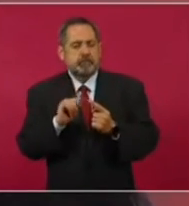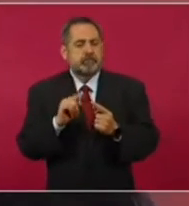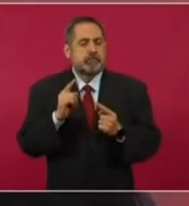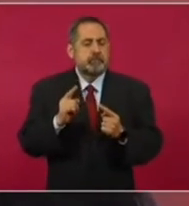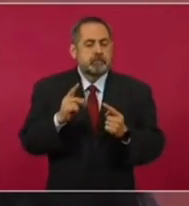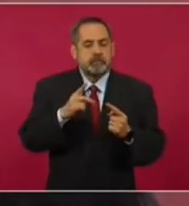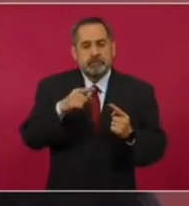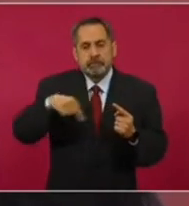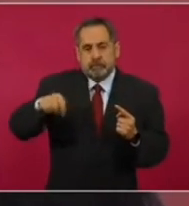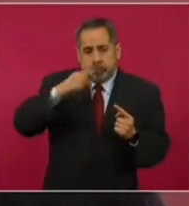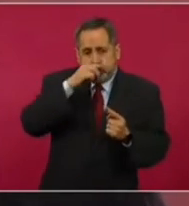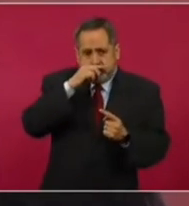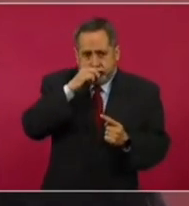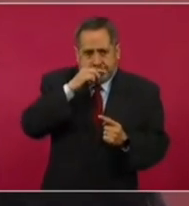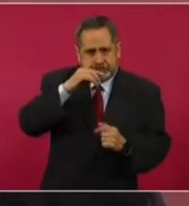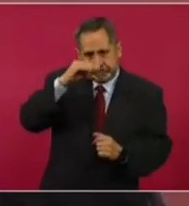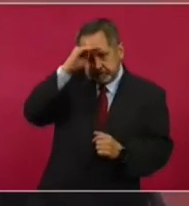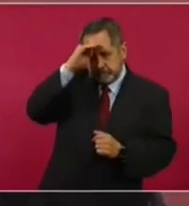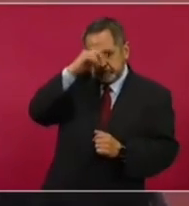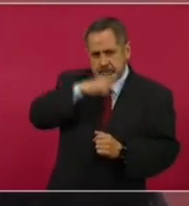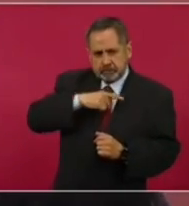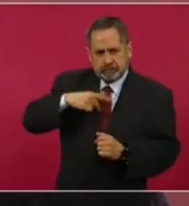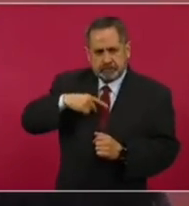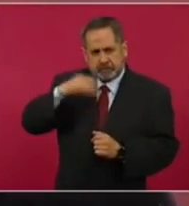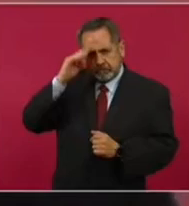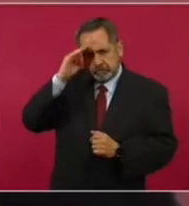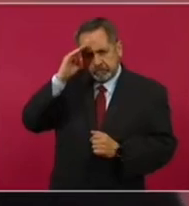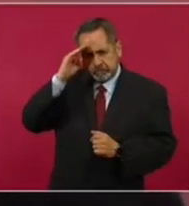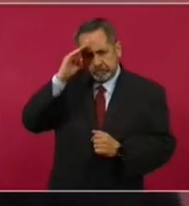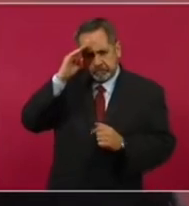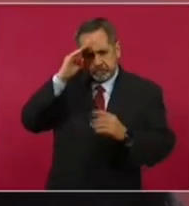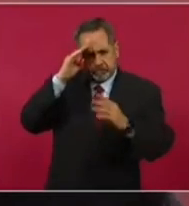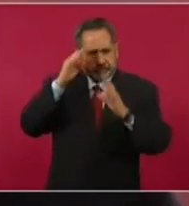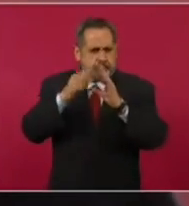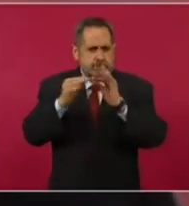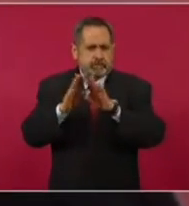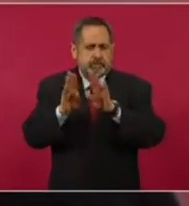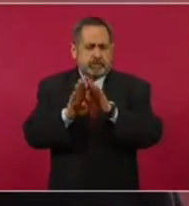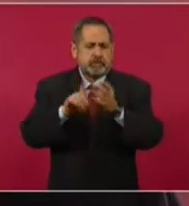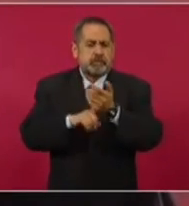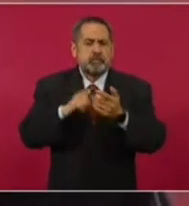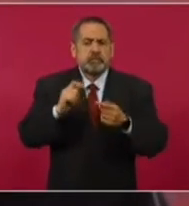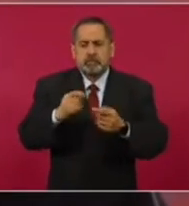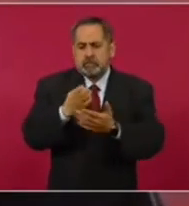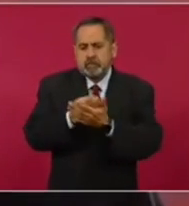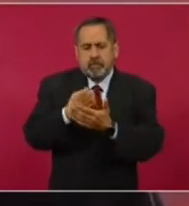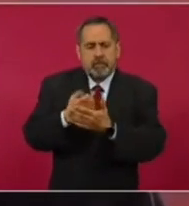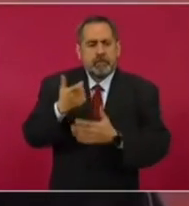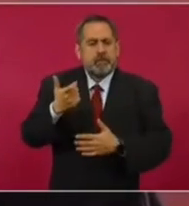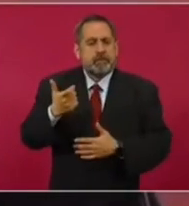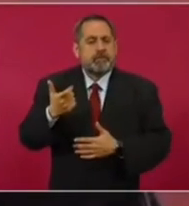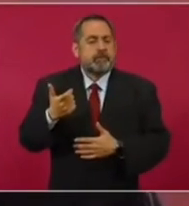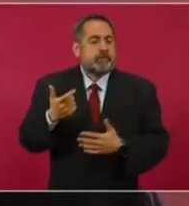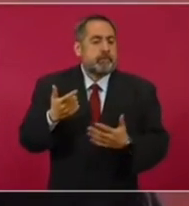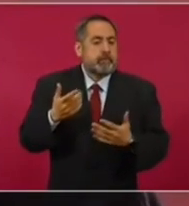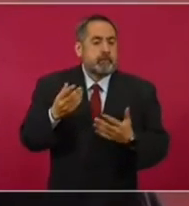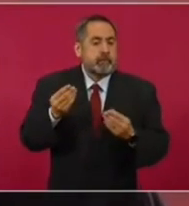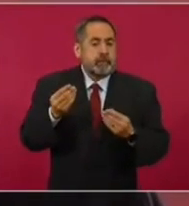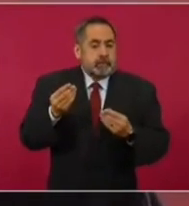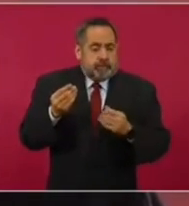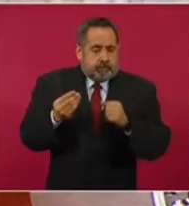considerarse que la economía está